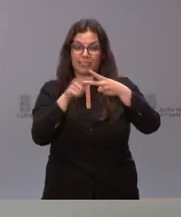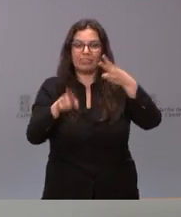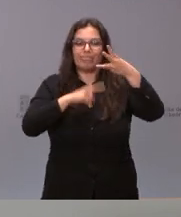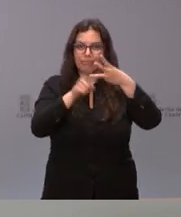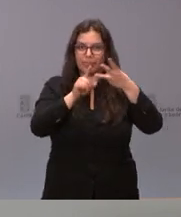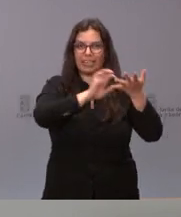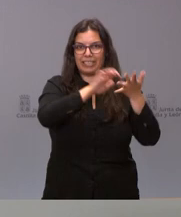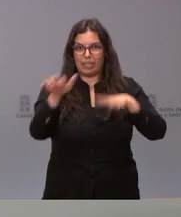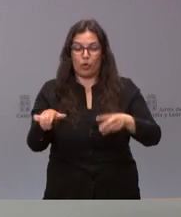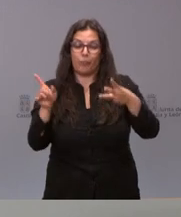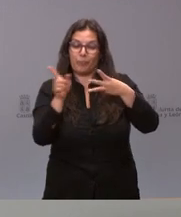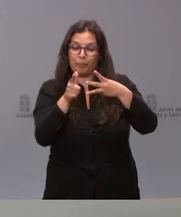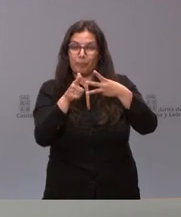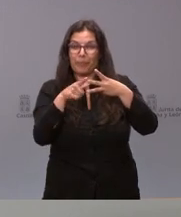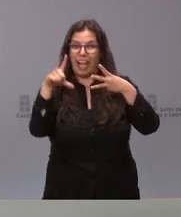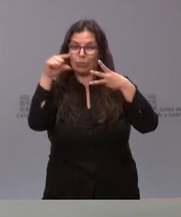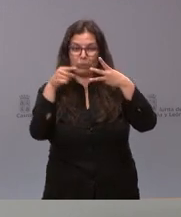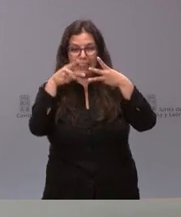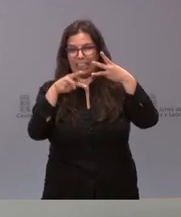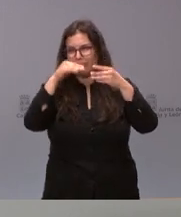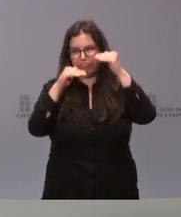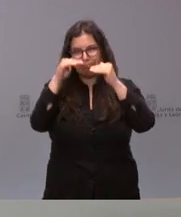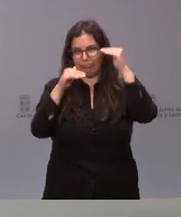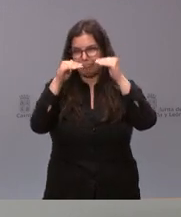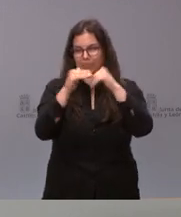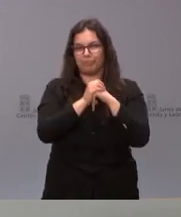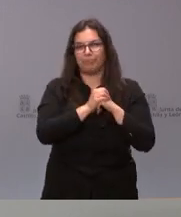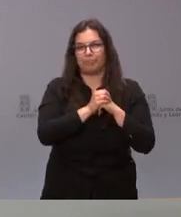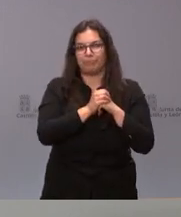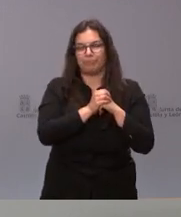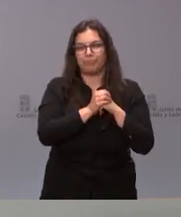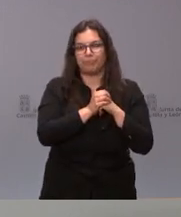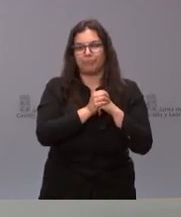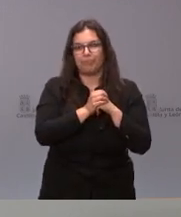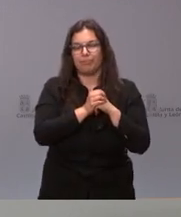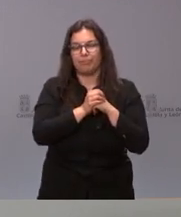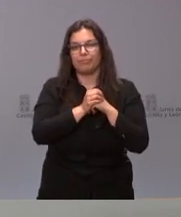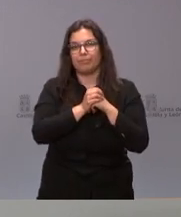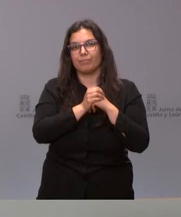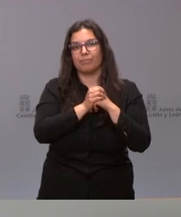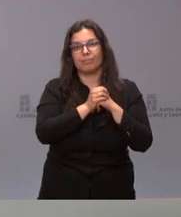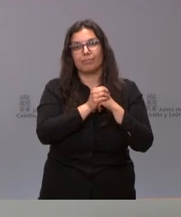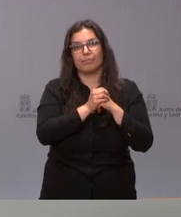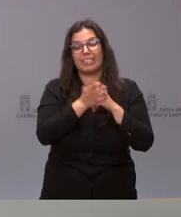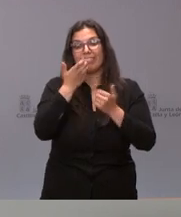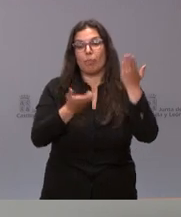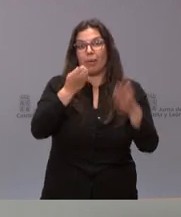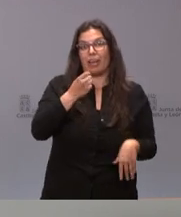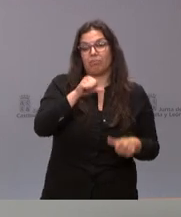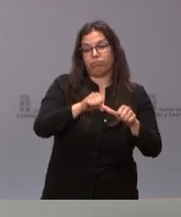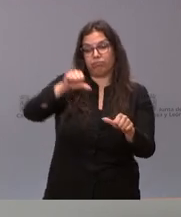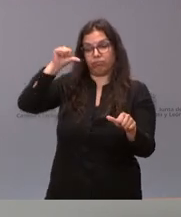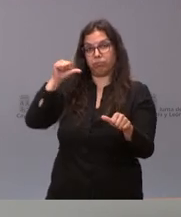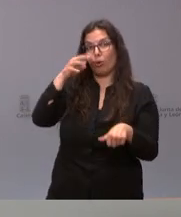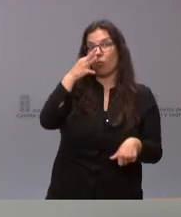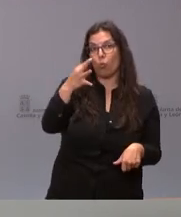el caso de Asturias, incluso con muy poca diferencia. En relación con los cuatro años anteriores, el